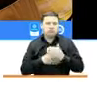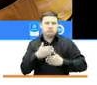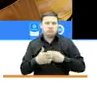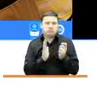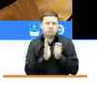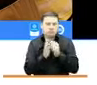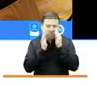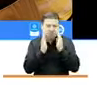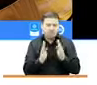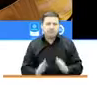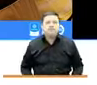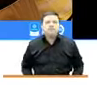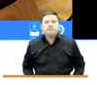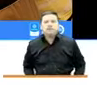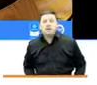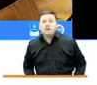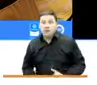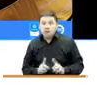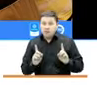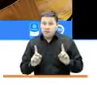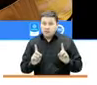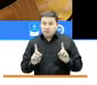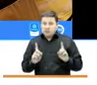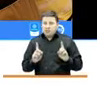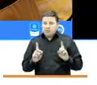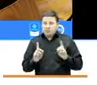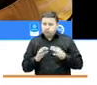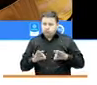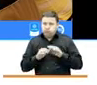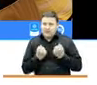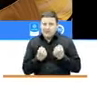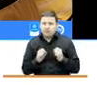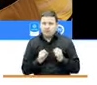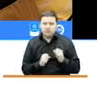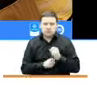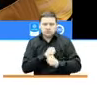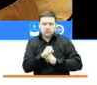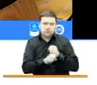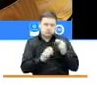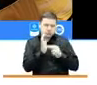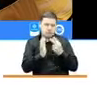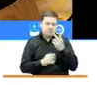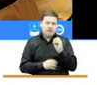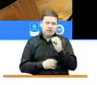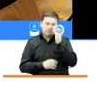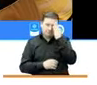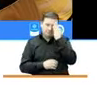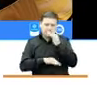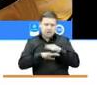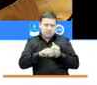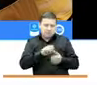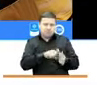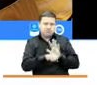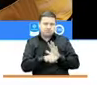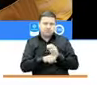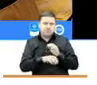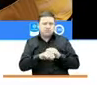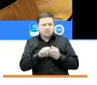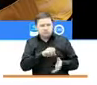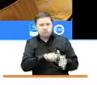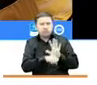de atención. Pero también hicimos un esfuerzo muy grande en el año 2020 a pesar de la pandemia. La pandemia